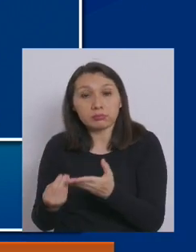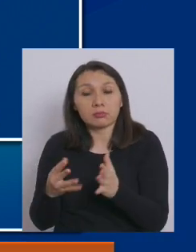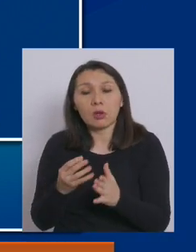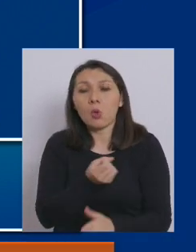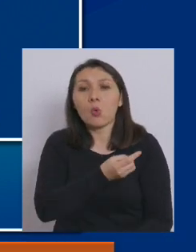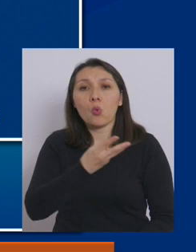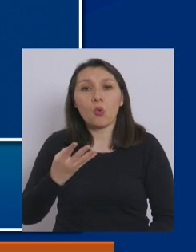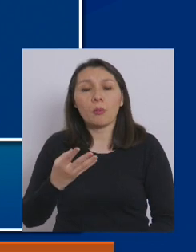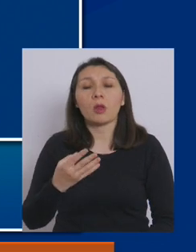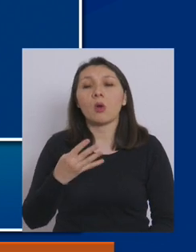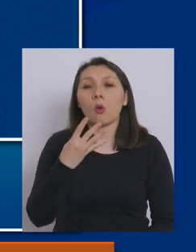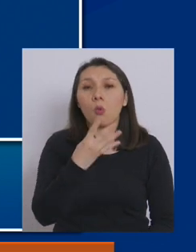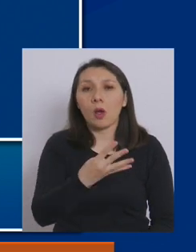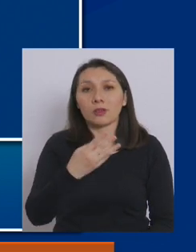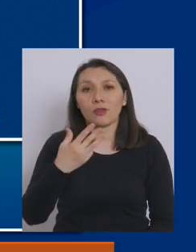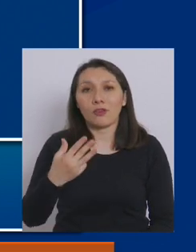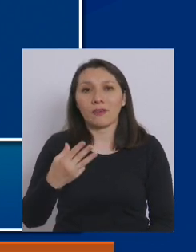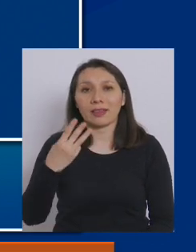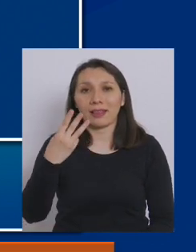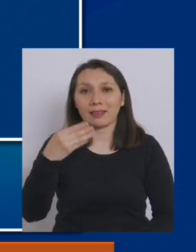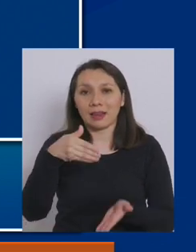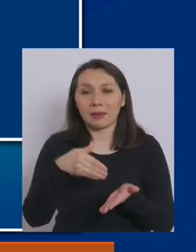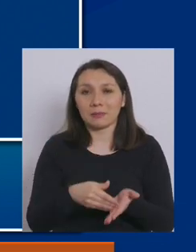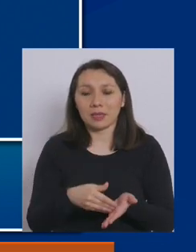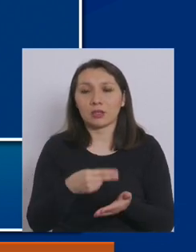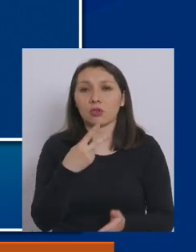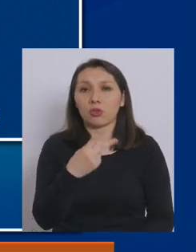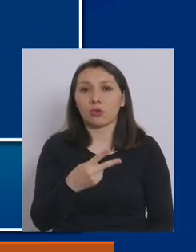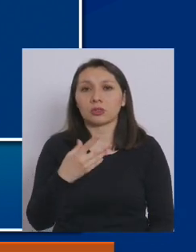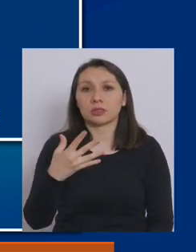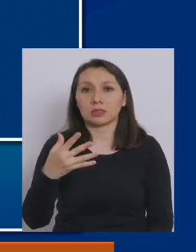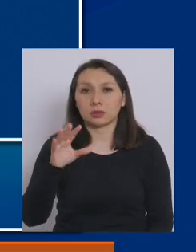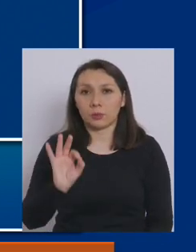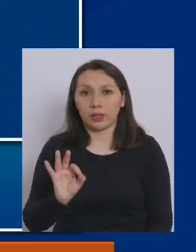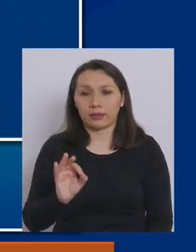la cifra de 493.250.